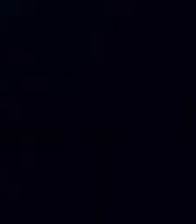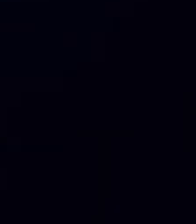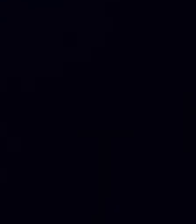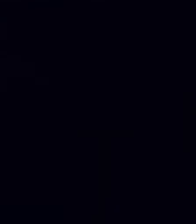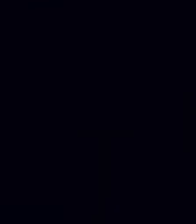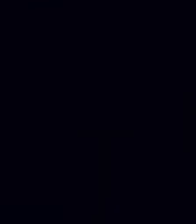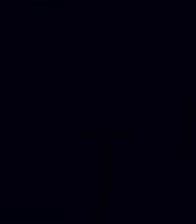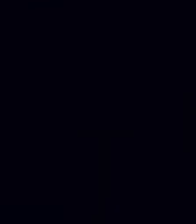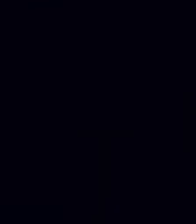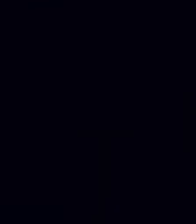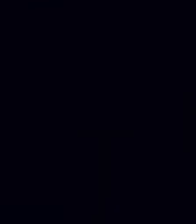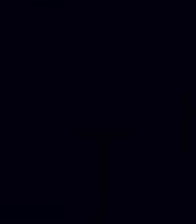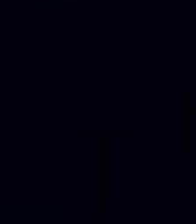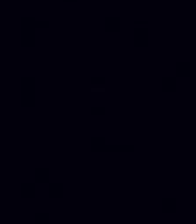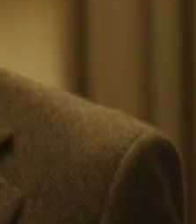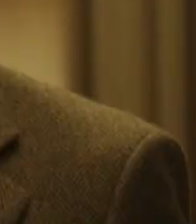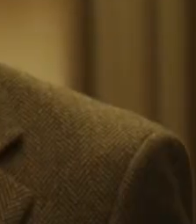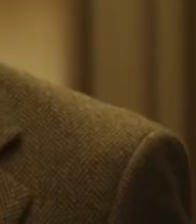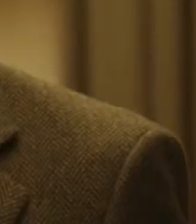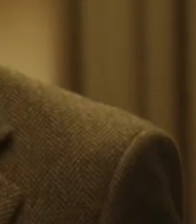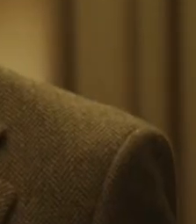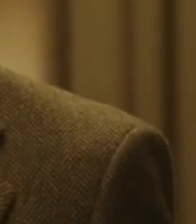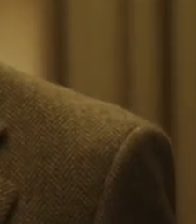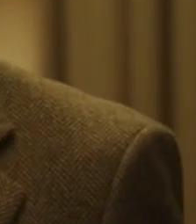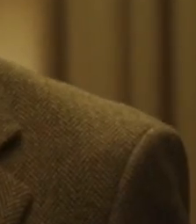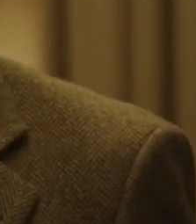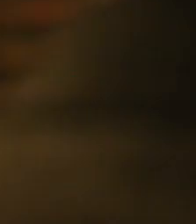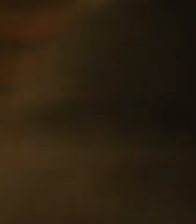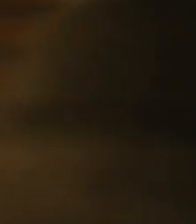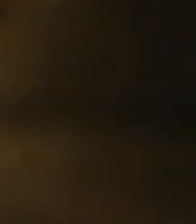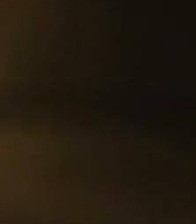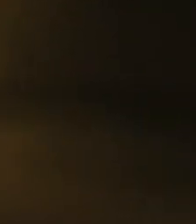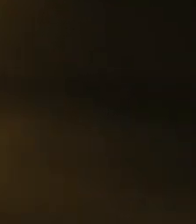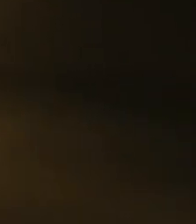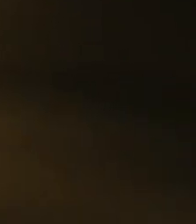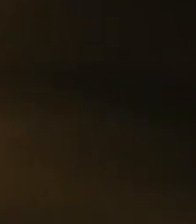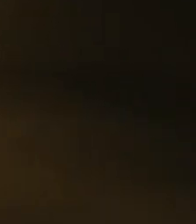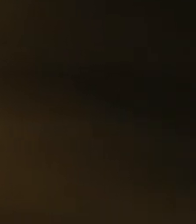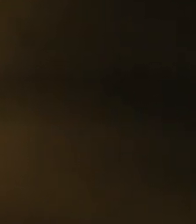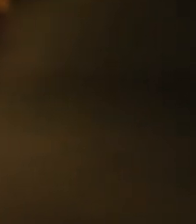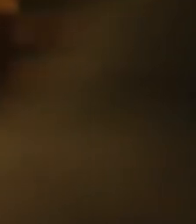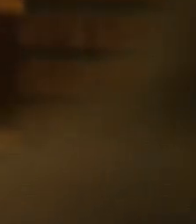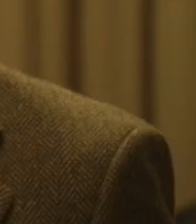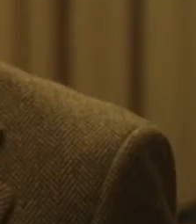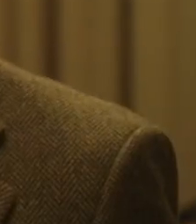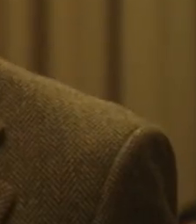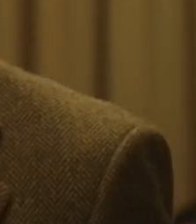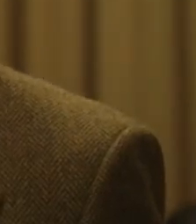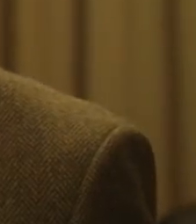Costa Rica Televisión. Ah, oiga. Sí.